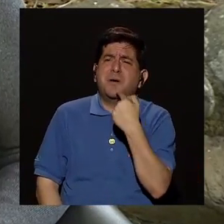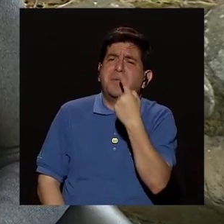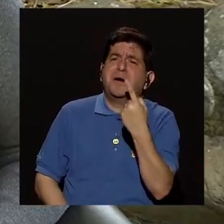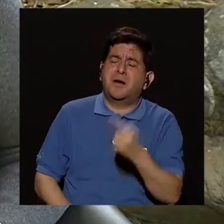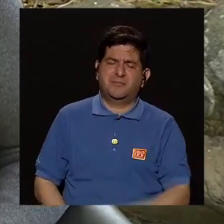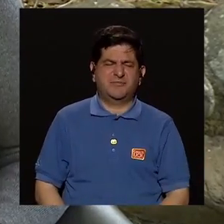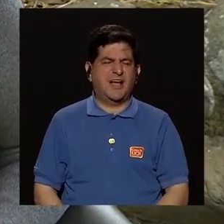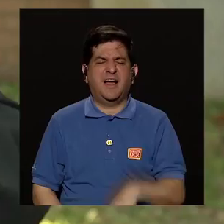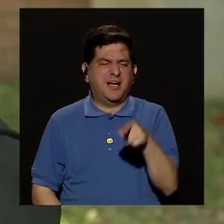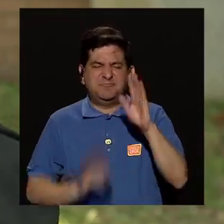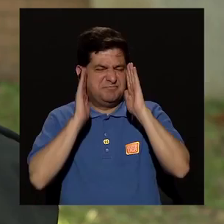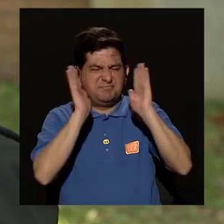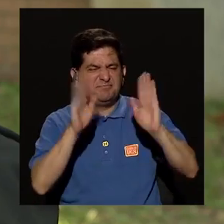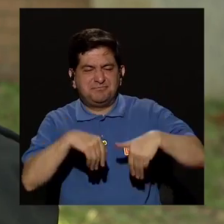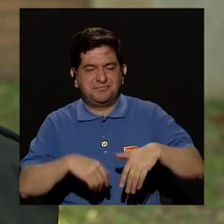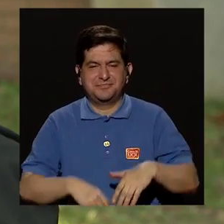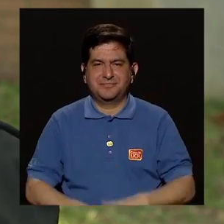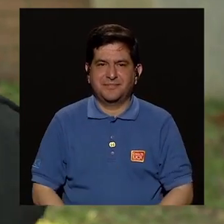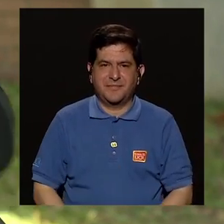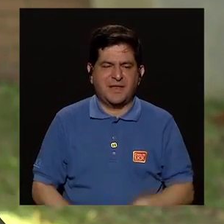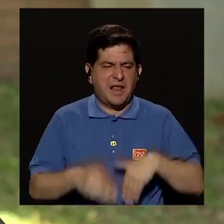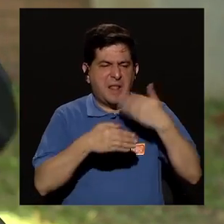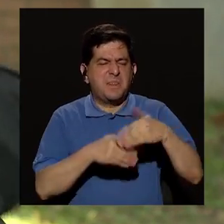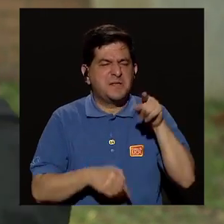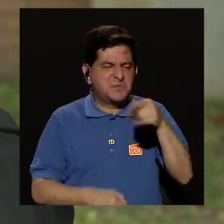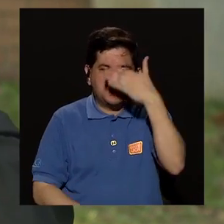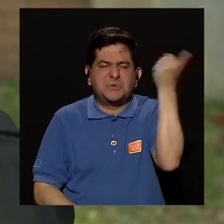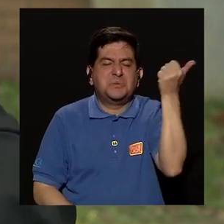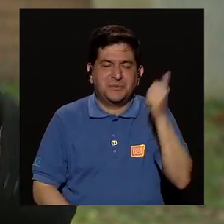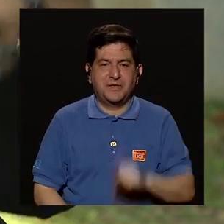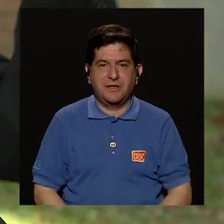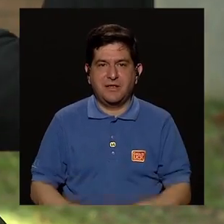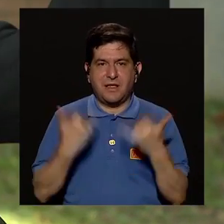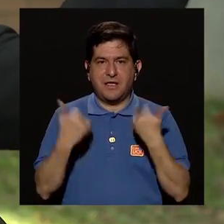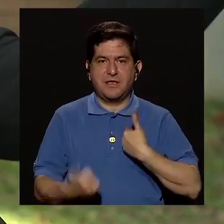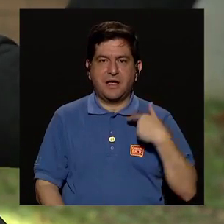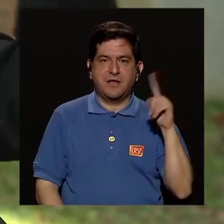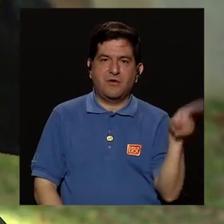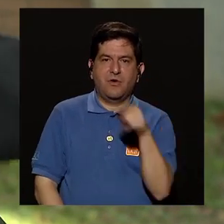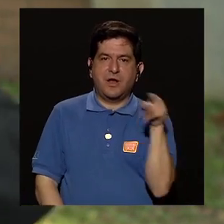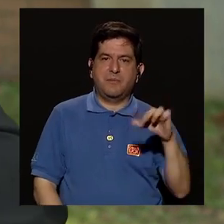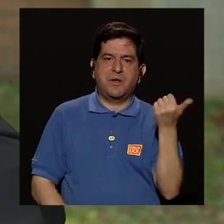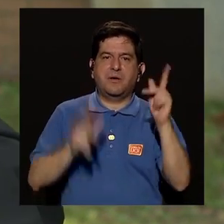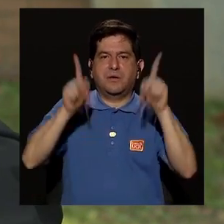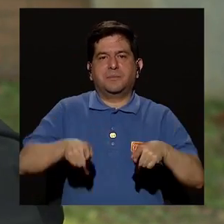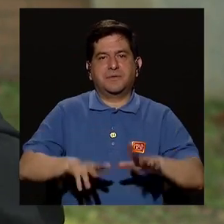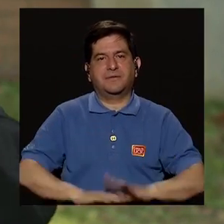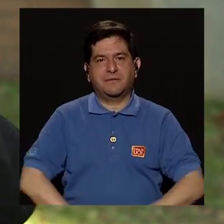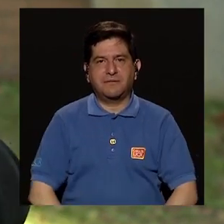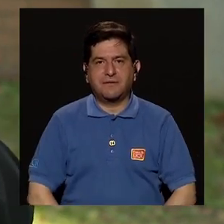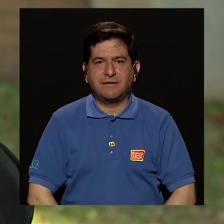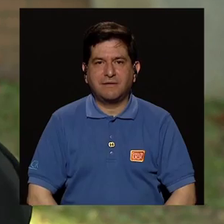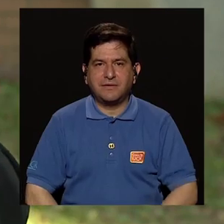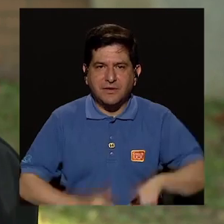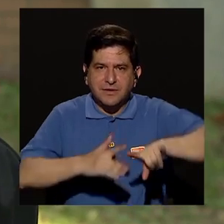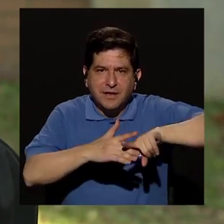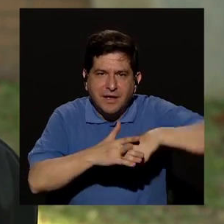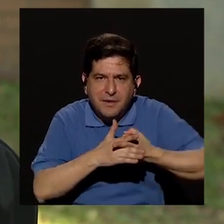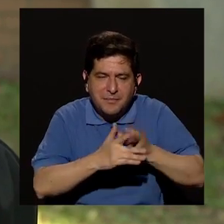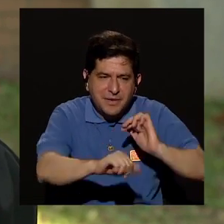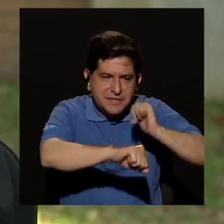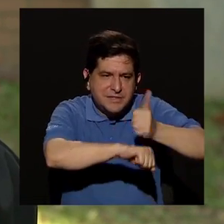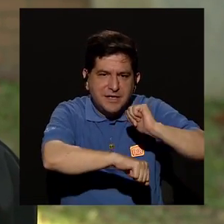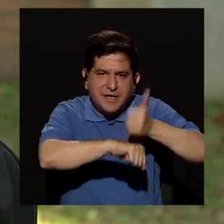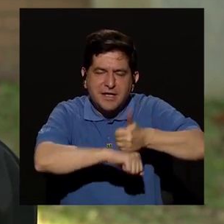me dijo esto, no hagas caso. Ahorita se le pasa. Y ya desacredito yo a la otra persona. Entonces, ¿cómo empezar